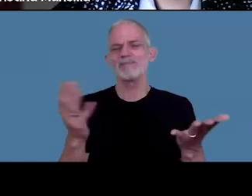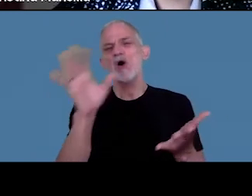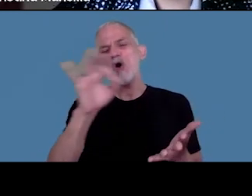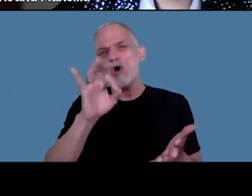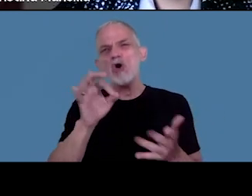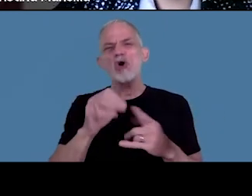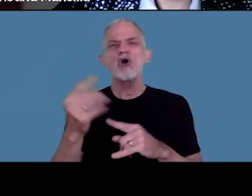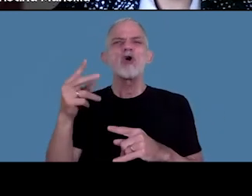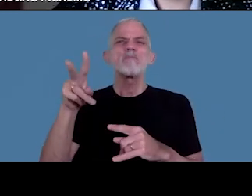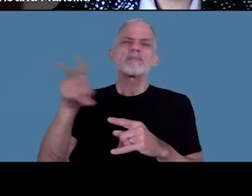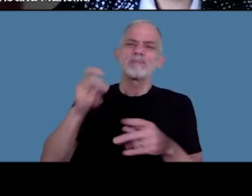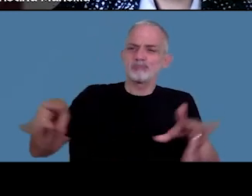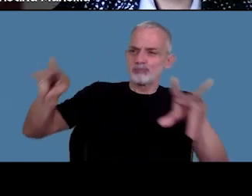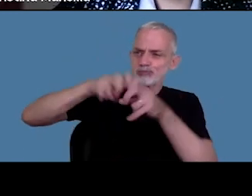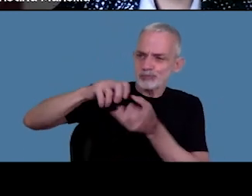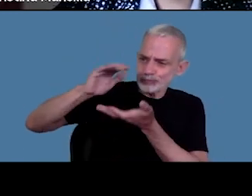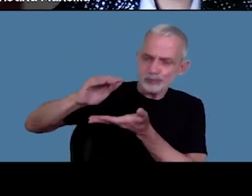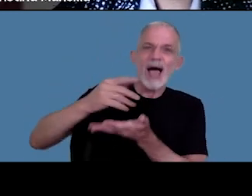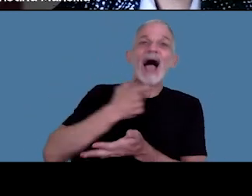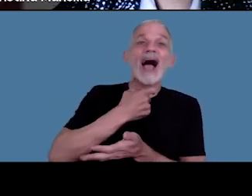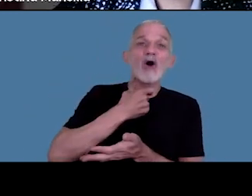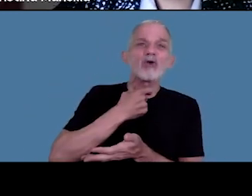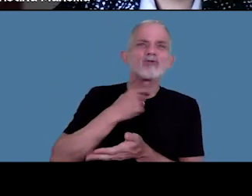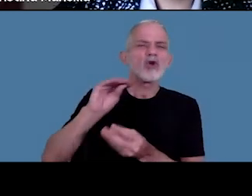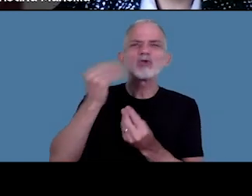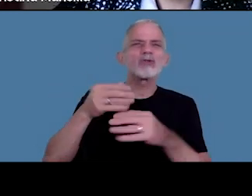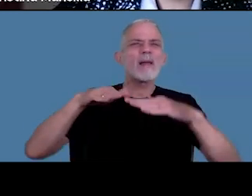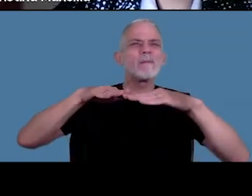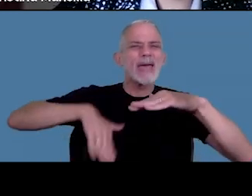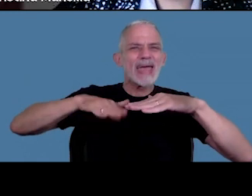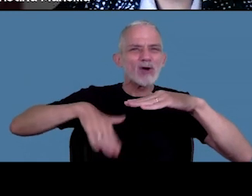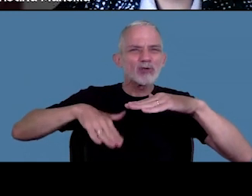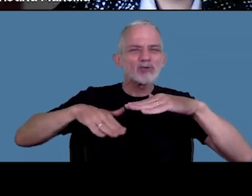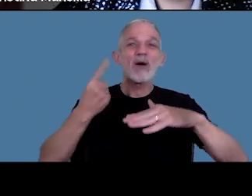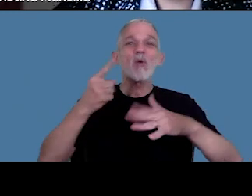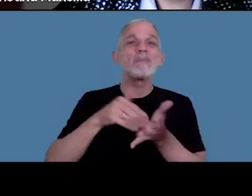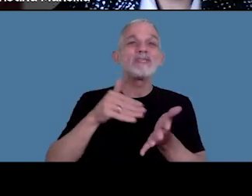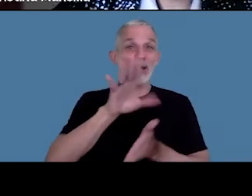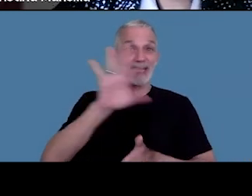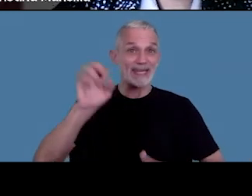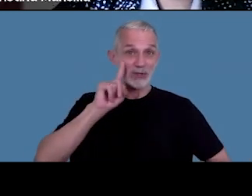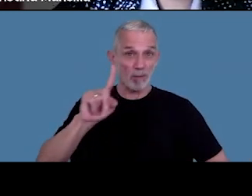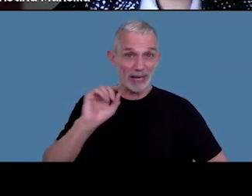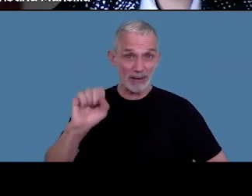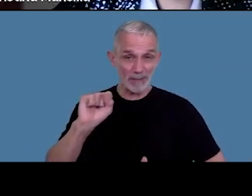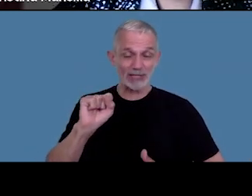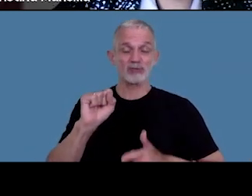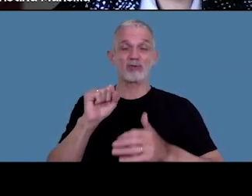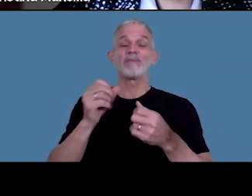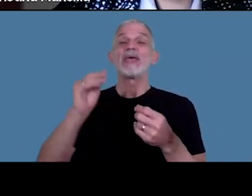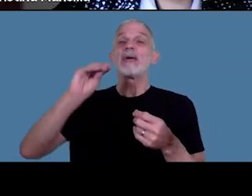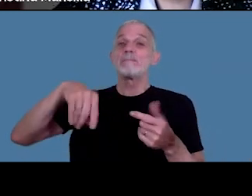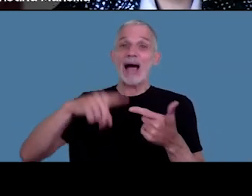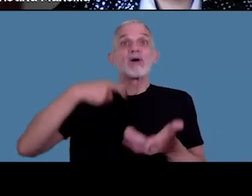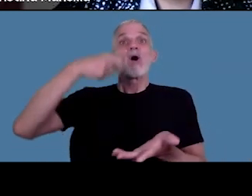percibido ingresos netos en agosto por un importe inferior a un millón 500 mil y que hubieran